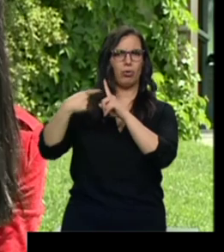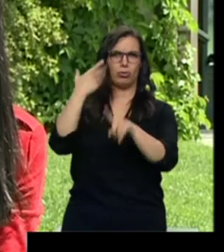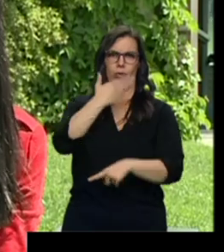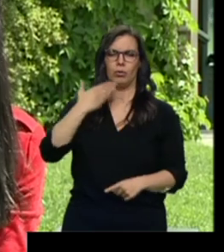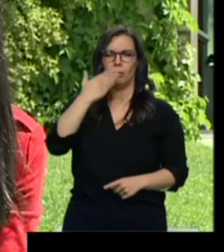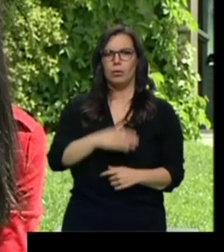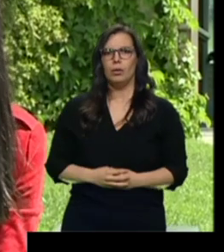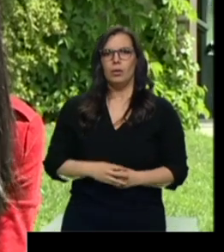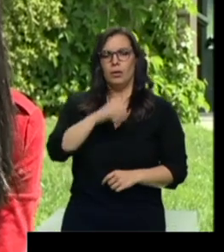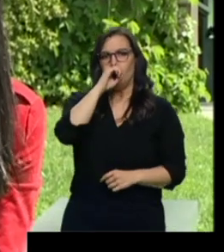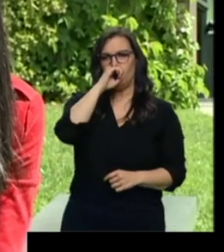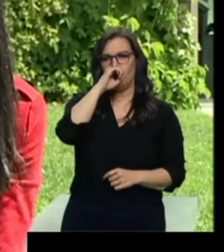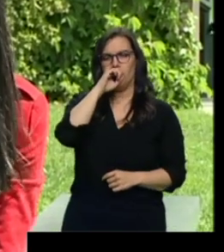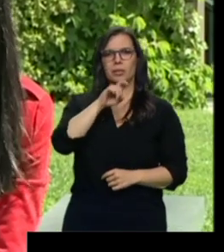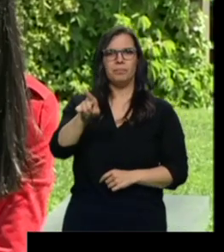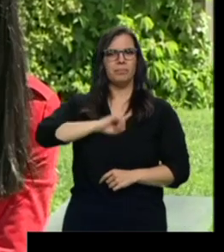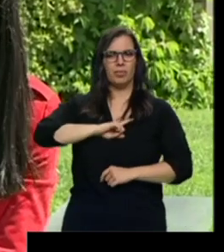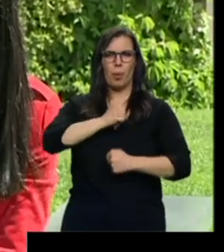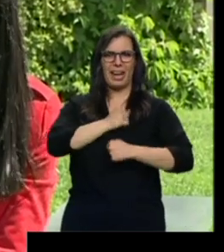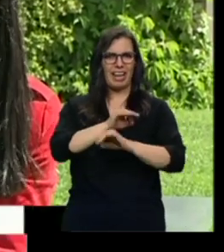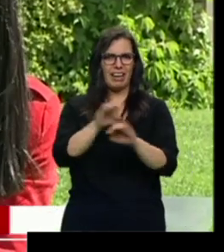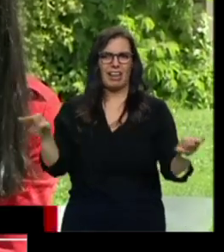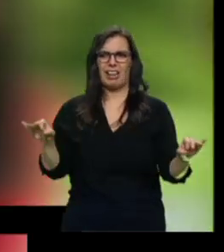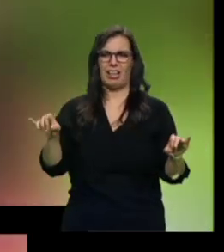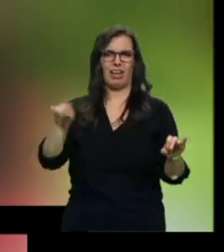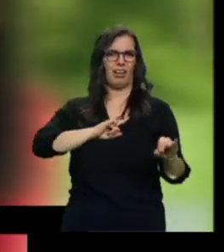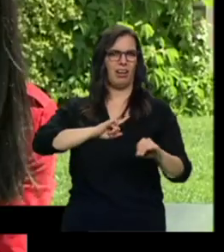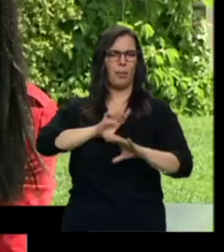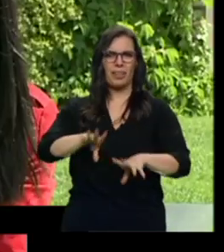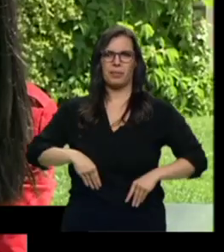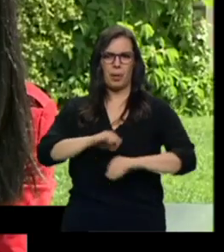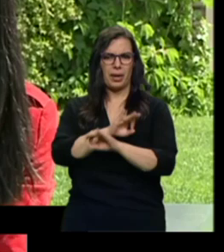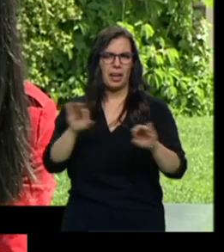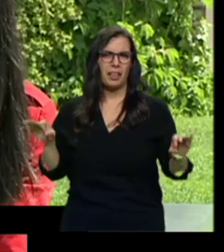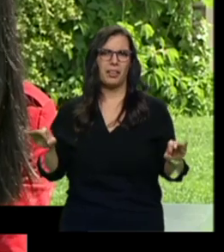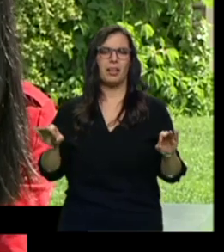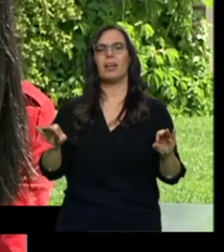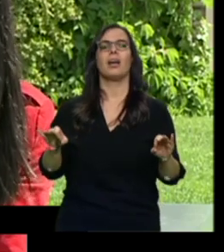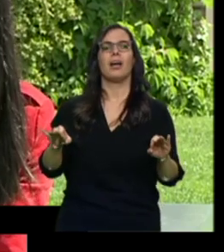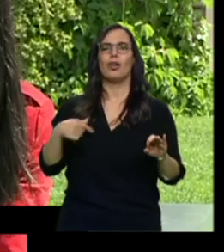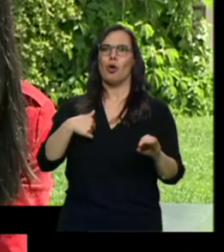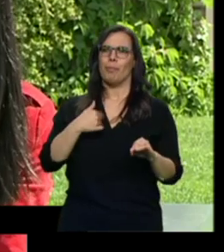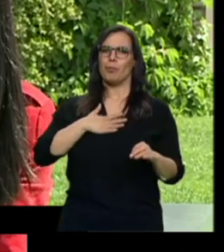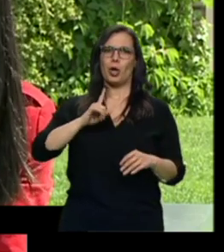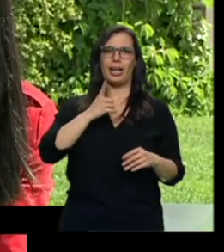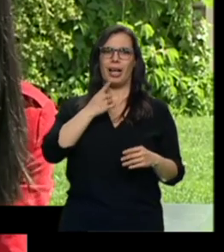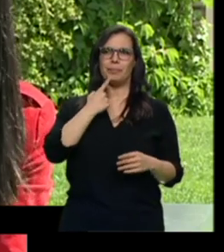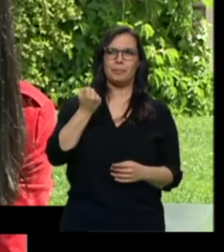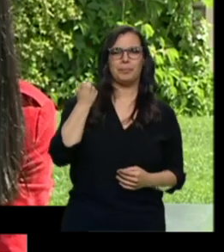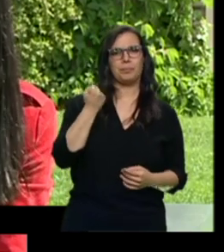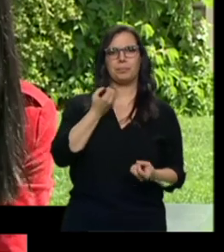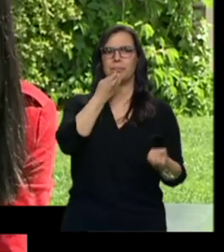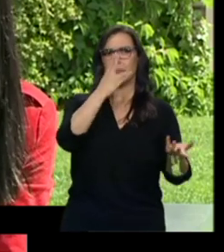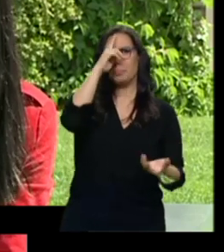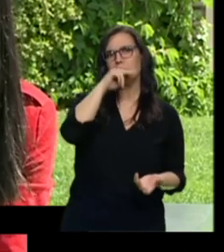Nadie me quería, nadie me aceptaba y muchas veces he pensado en quitarme la vida. Una vez ya contagiándose a mis padres porque al principio me daba como cosa